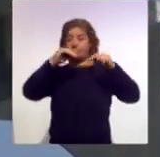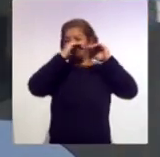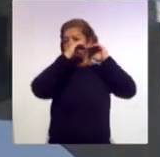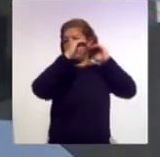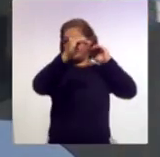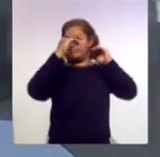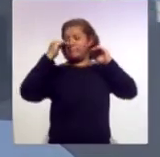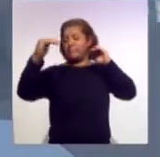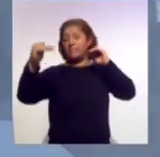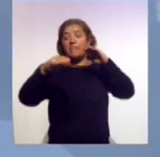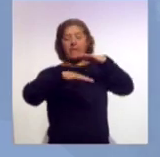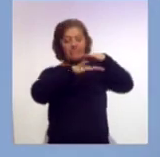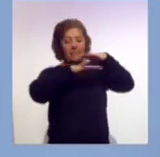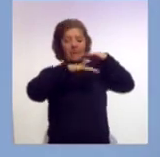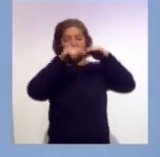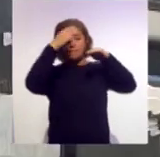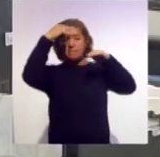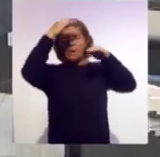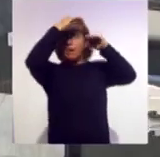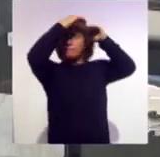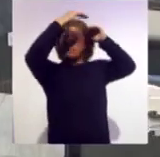soportarán la base de la techumbre.